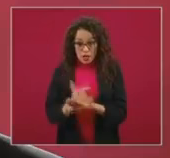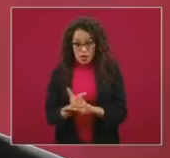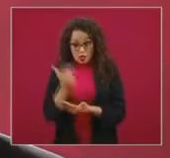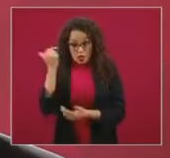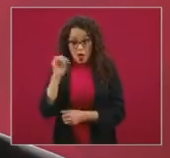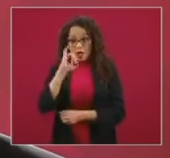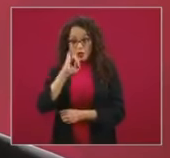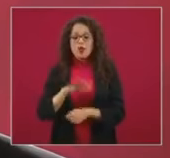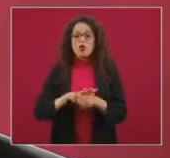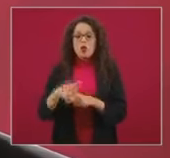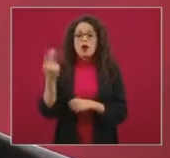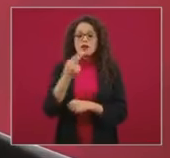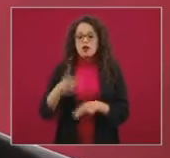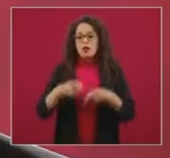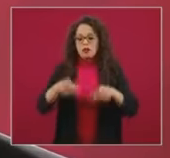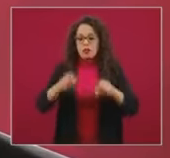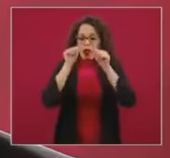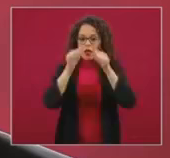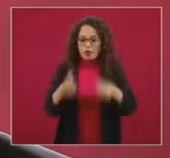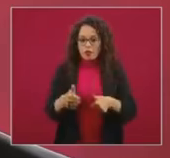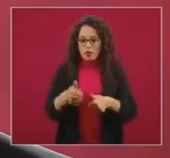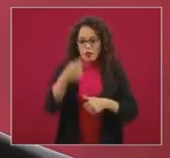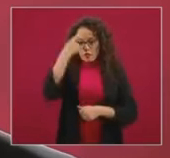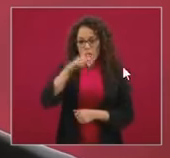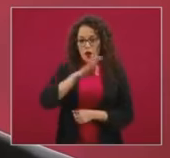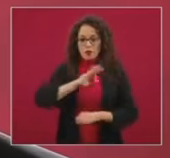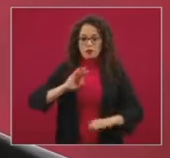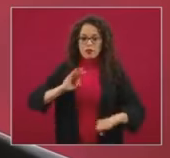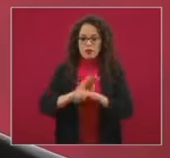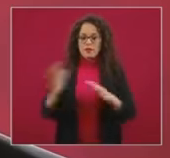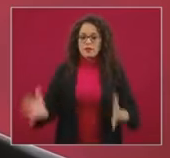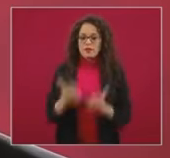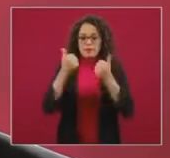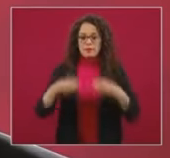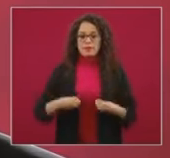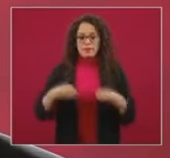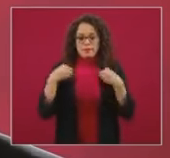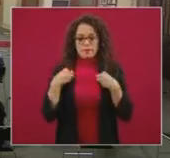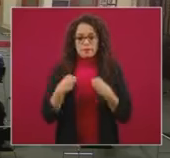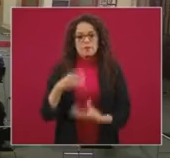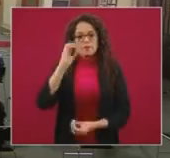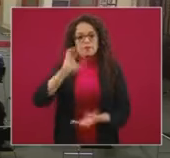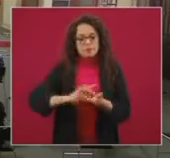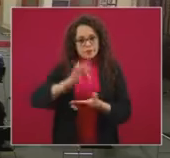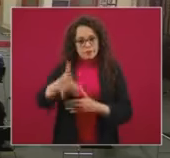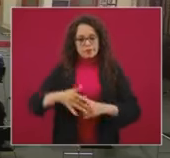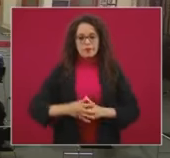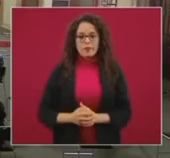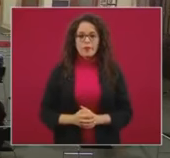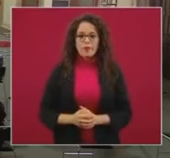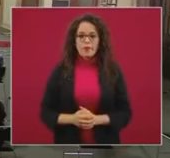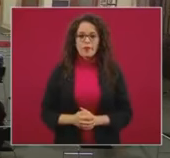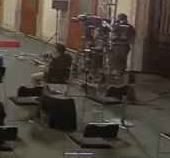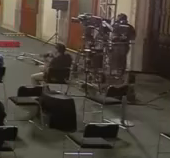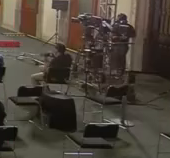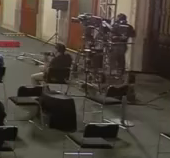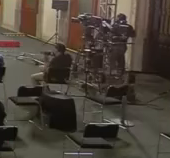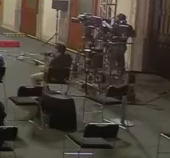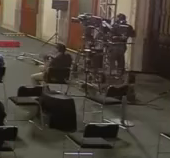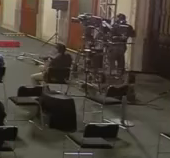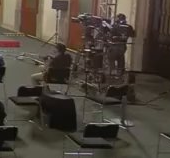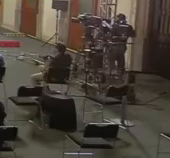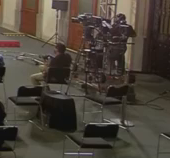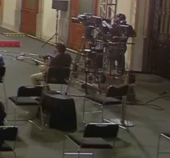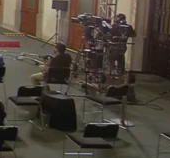intervenciones médicas hay que hacer para protegerle y salvar la vida muchas gracias gracias gracias